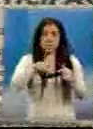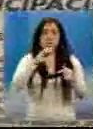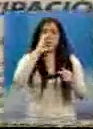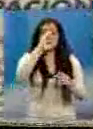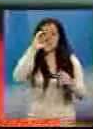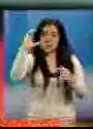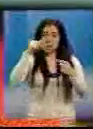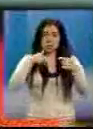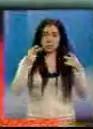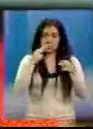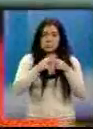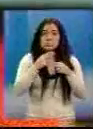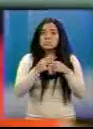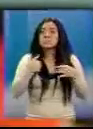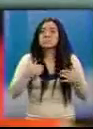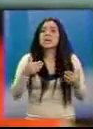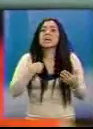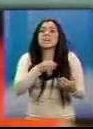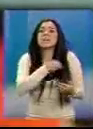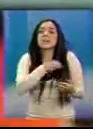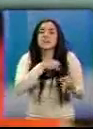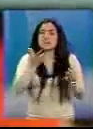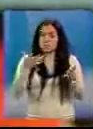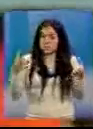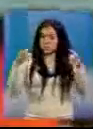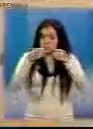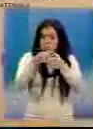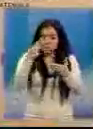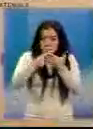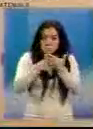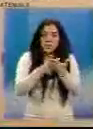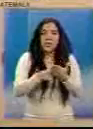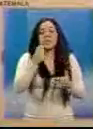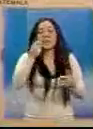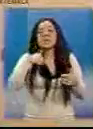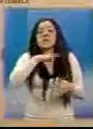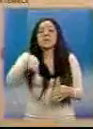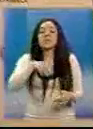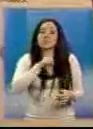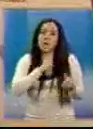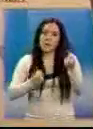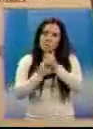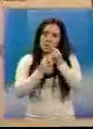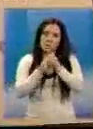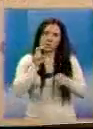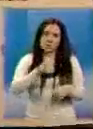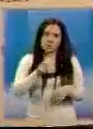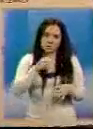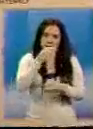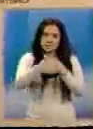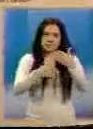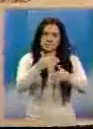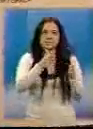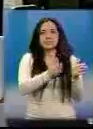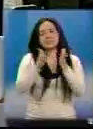un representante de los pueblos indígenas. Por una Guatemala en Paz, Verónica Orantes y Héctor Ciutup.